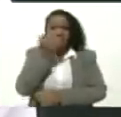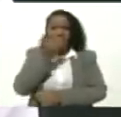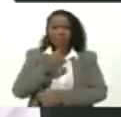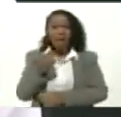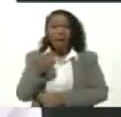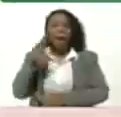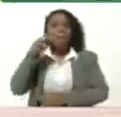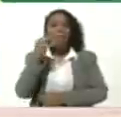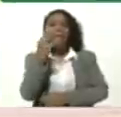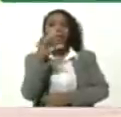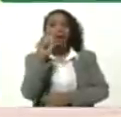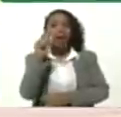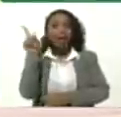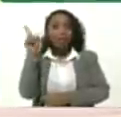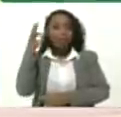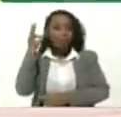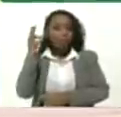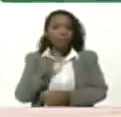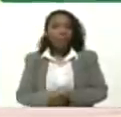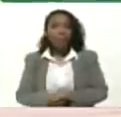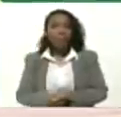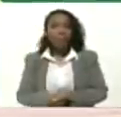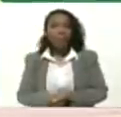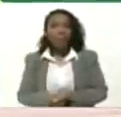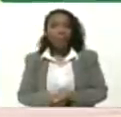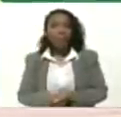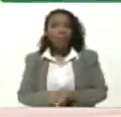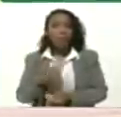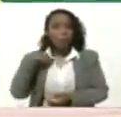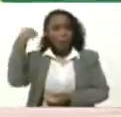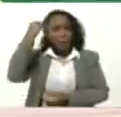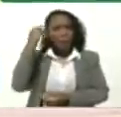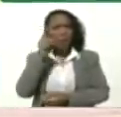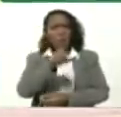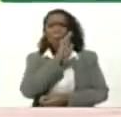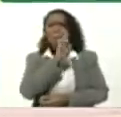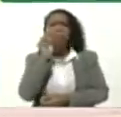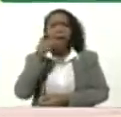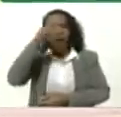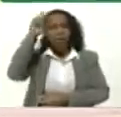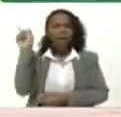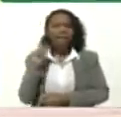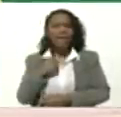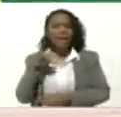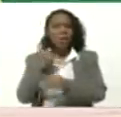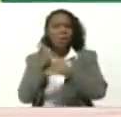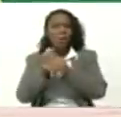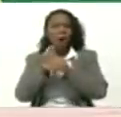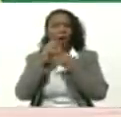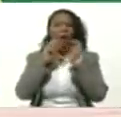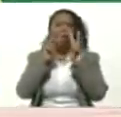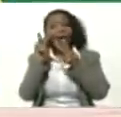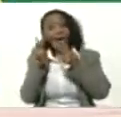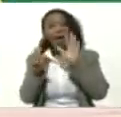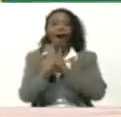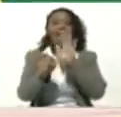Castellano ¿Ves? Náguara Me imagino Que tus padres Eran admiradores De Mirla Castellano ¿Verdad?